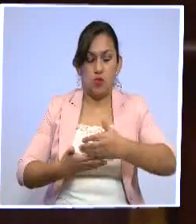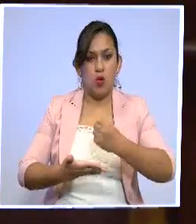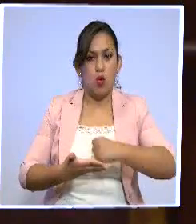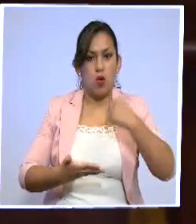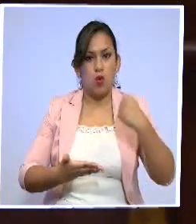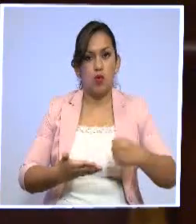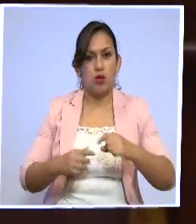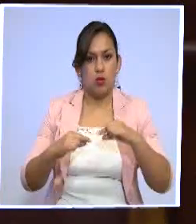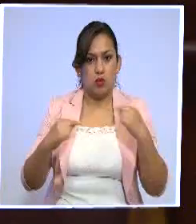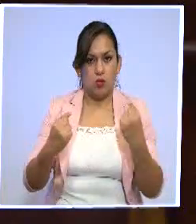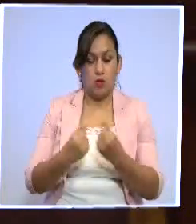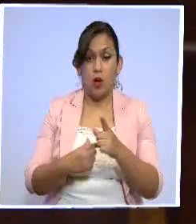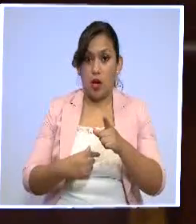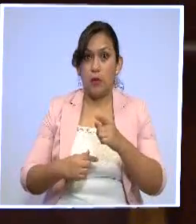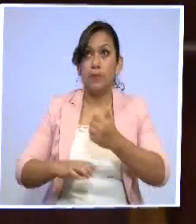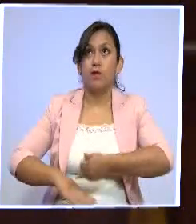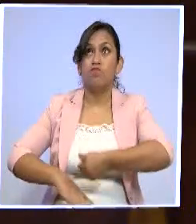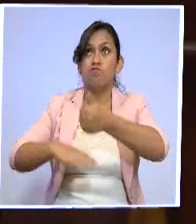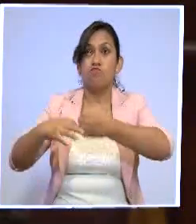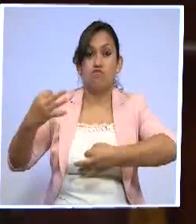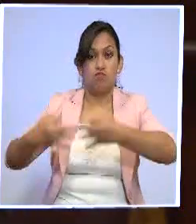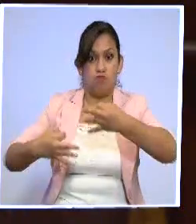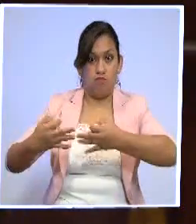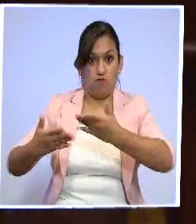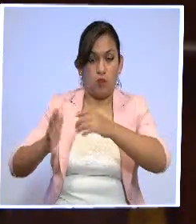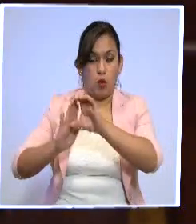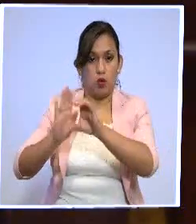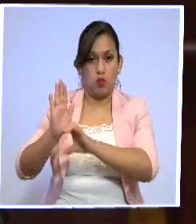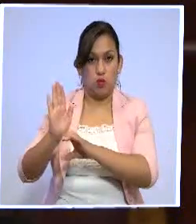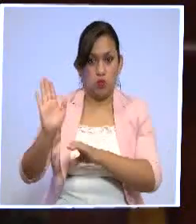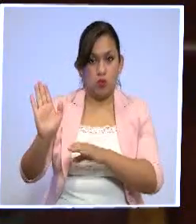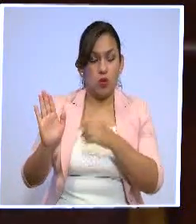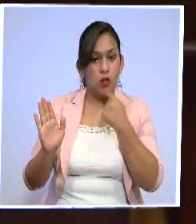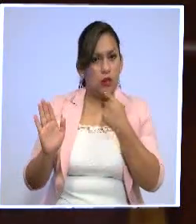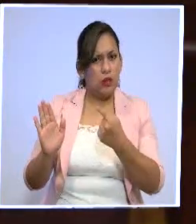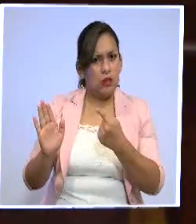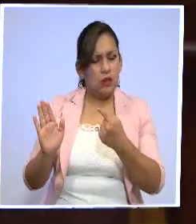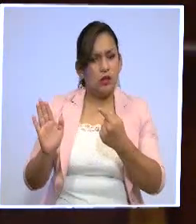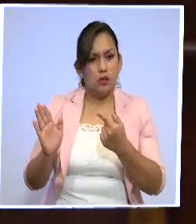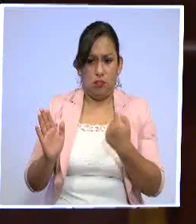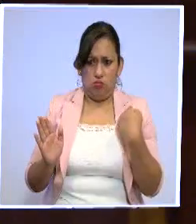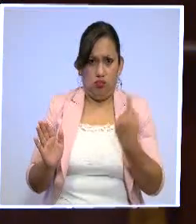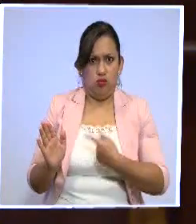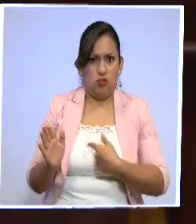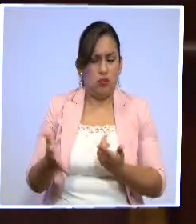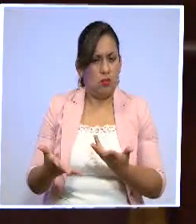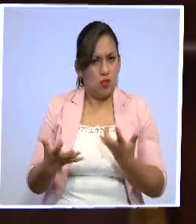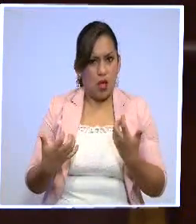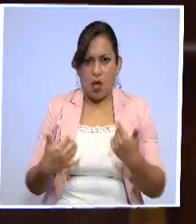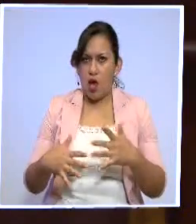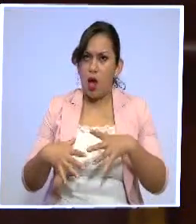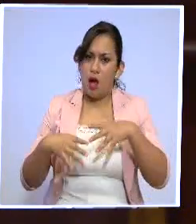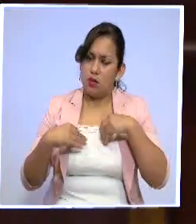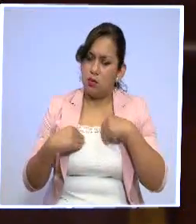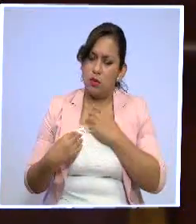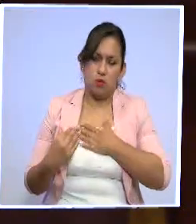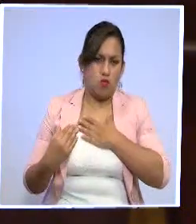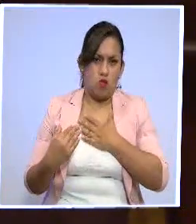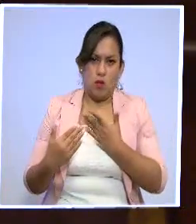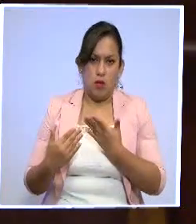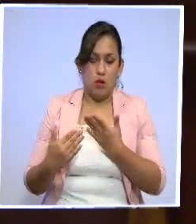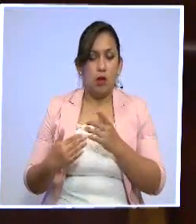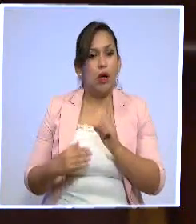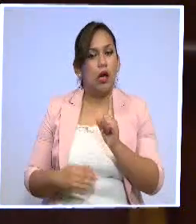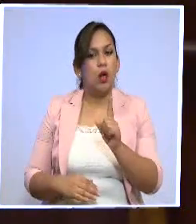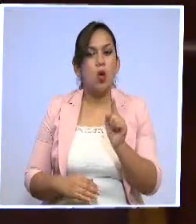en la Corte Constitucional, al margen de que nosotros aspiramos que sea acogida nuestra demanda, lo único que